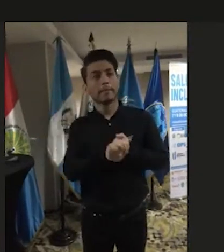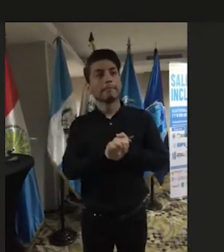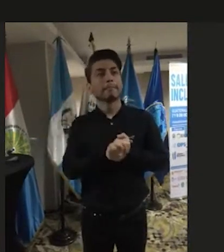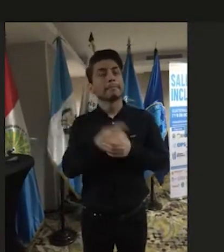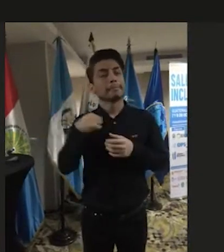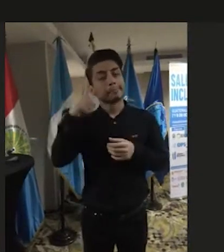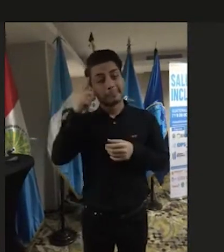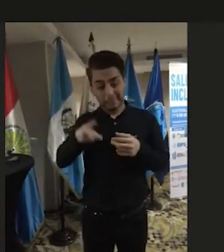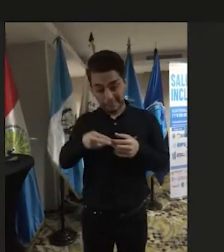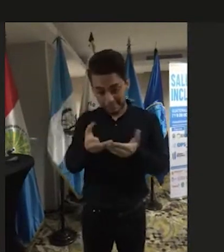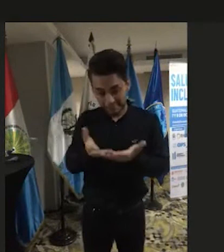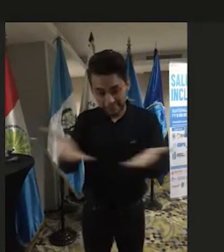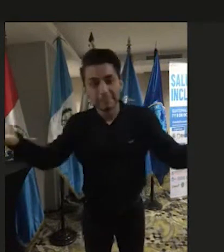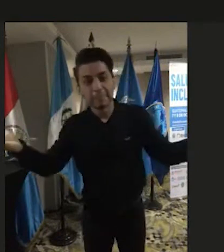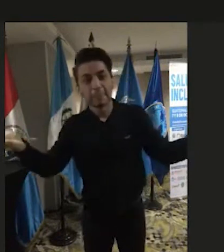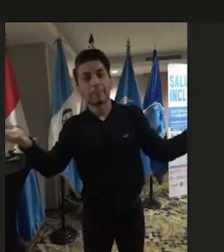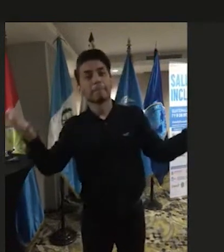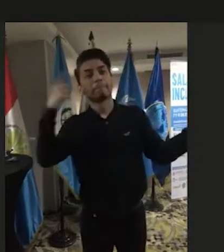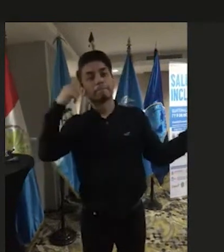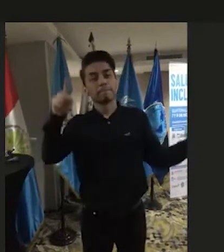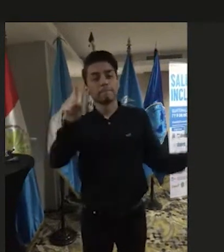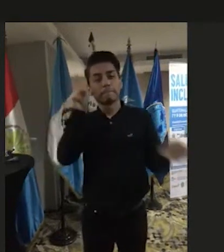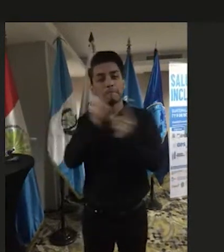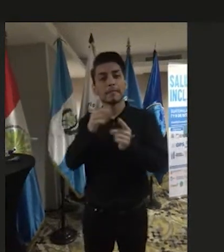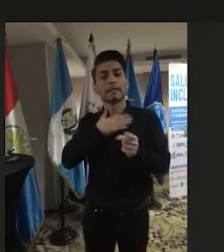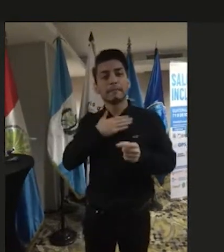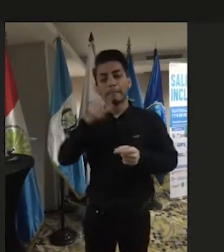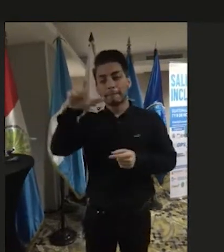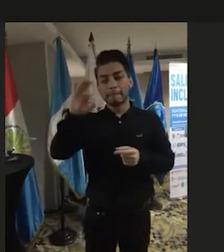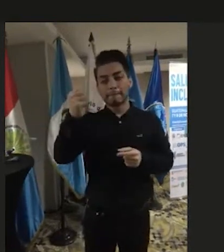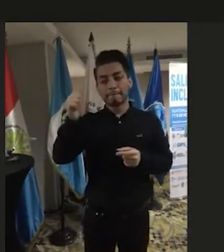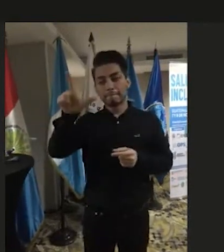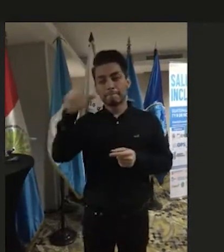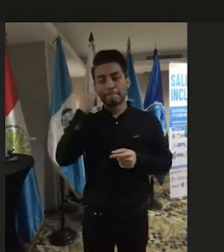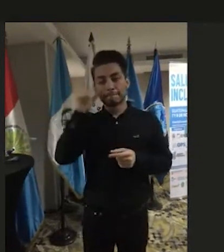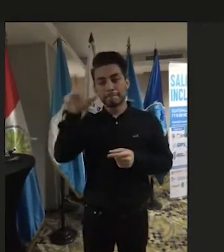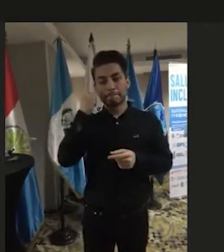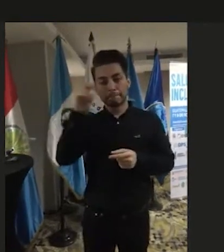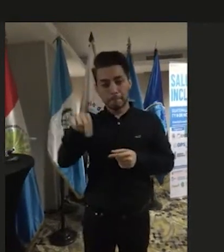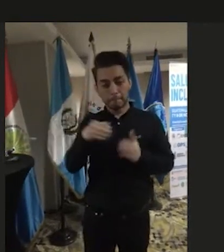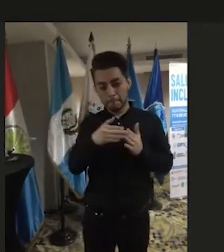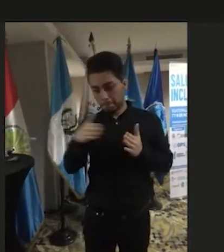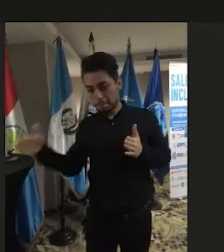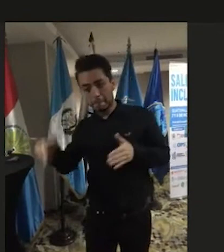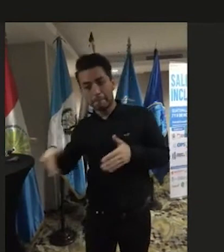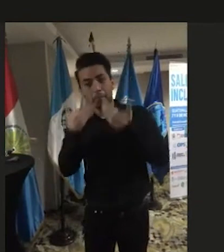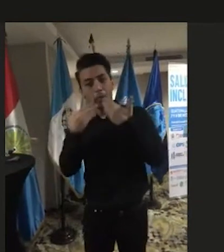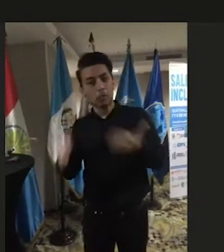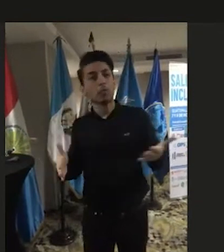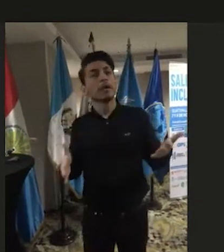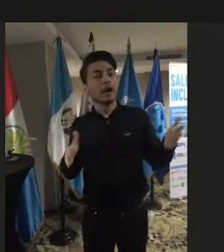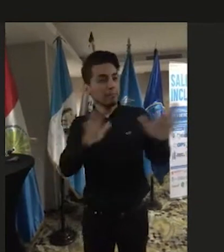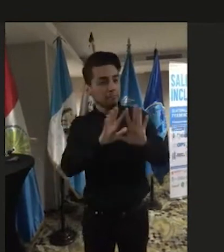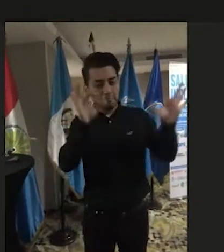inaugurando el proyecto con el encuentro de coalición y ahorita un 8 de octubre estamos cerrando